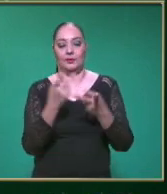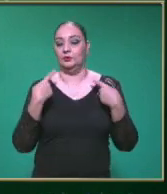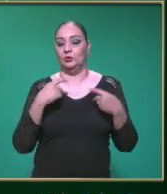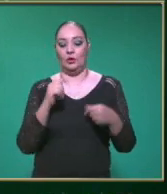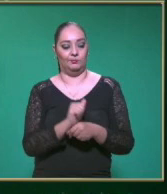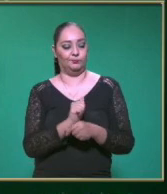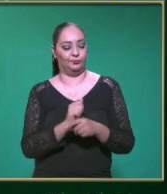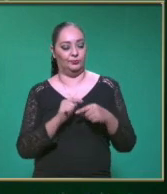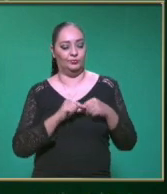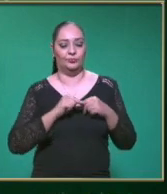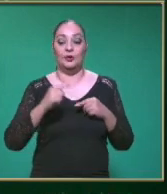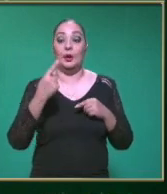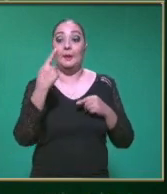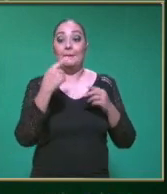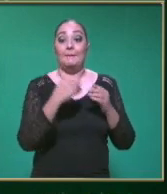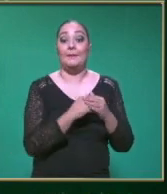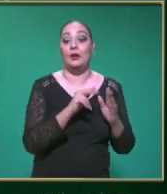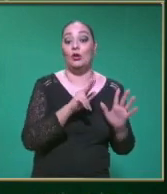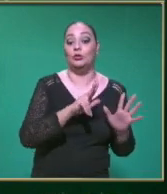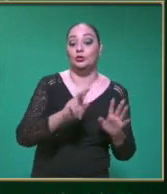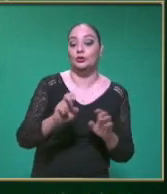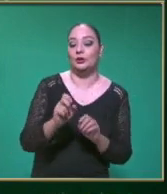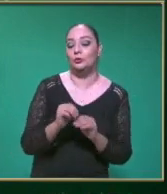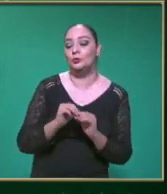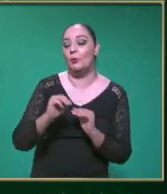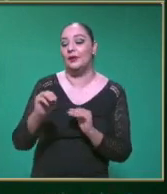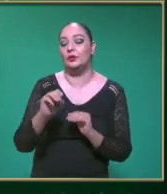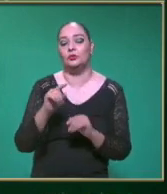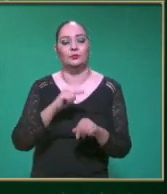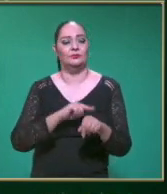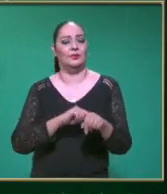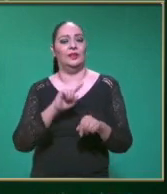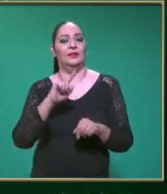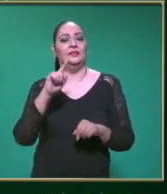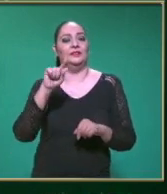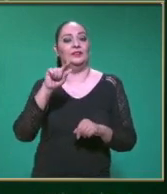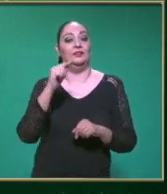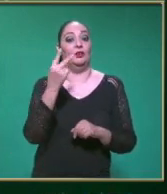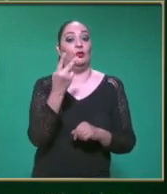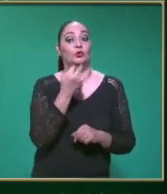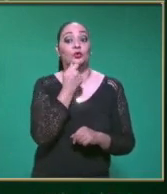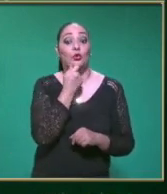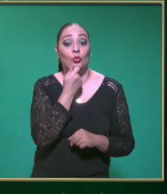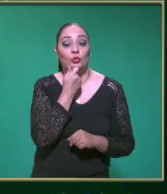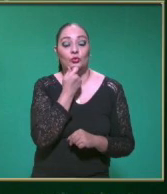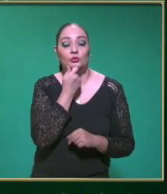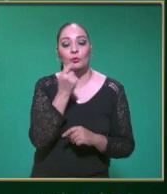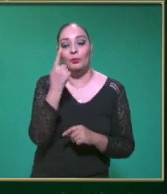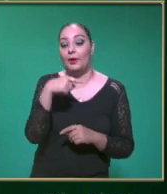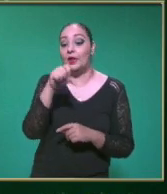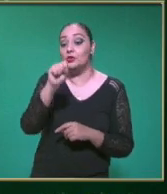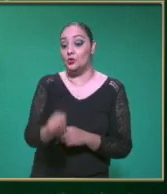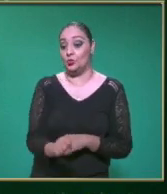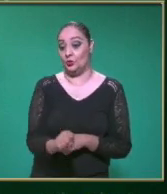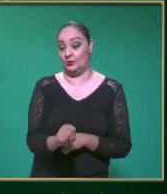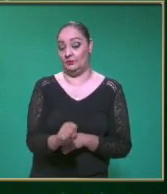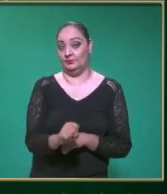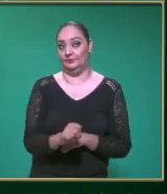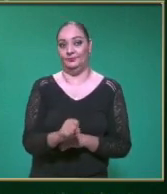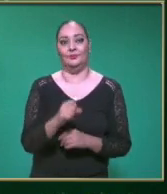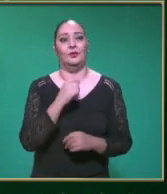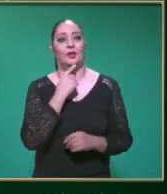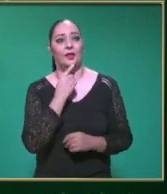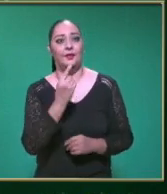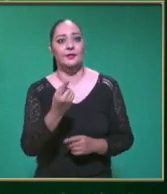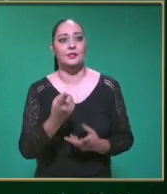Recorre 1800 metros En un tiempo De 72 segundos Hacia el sur Y nos pide